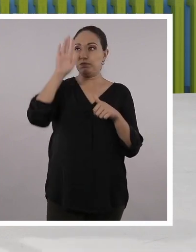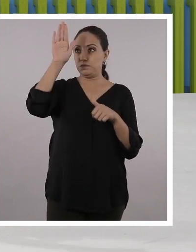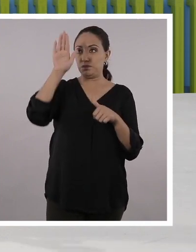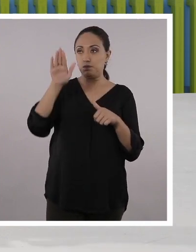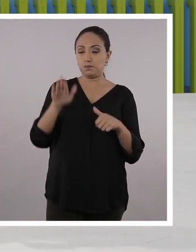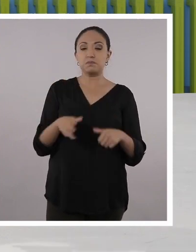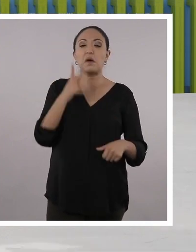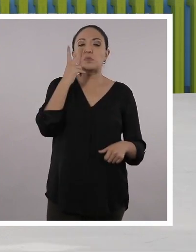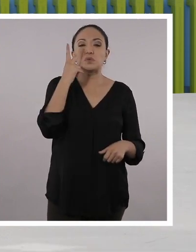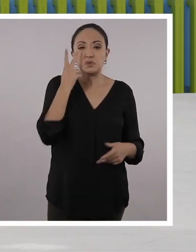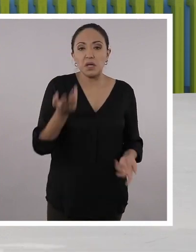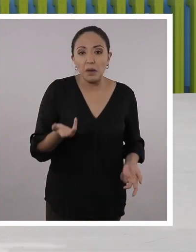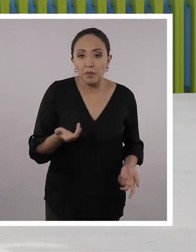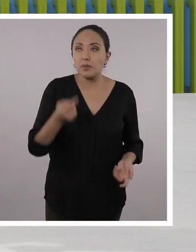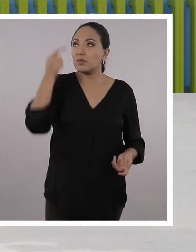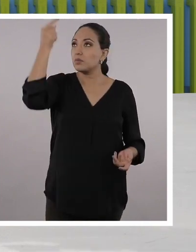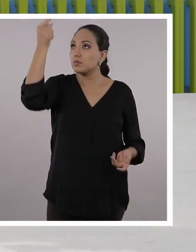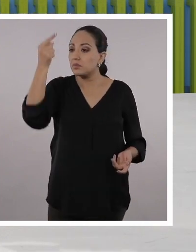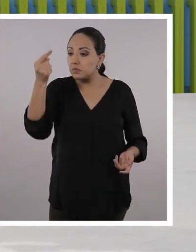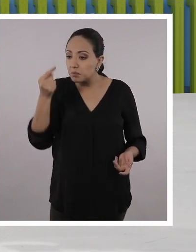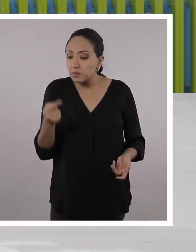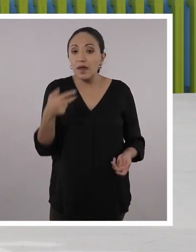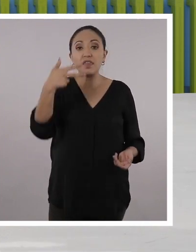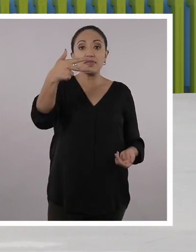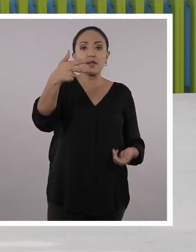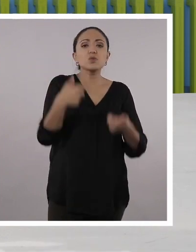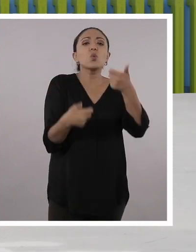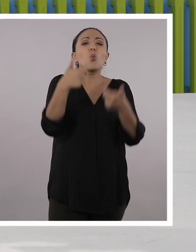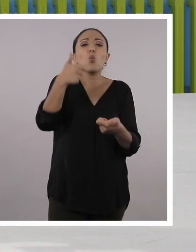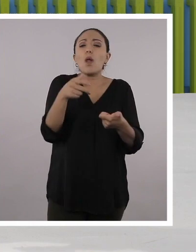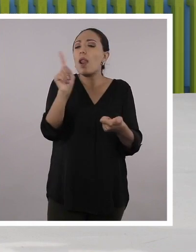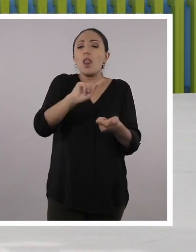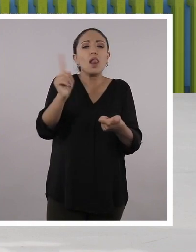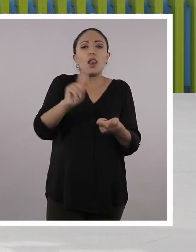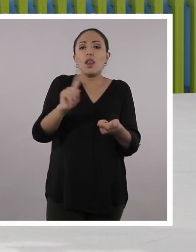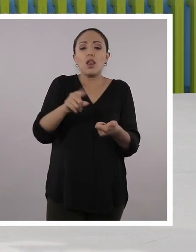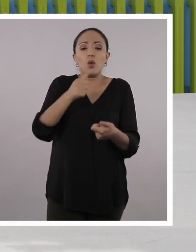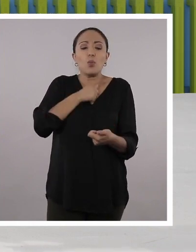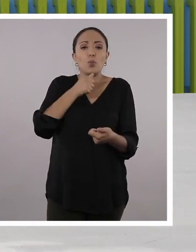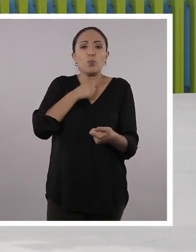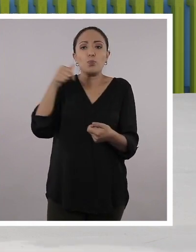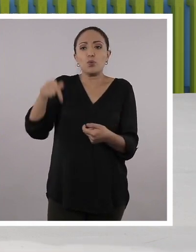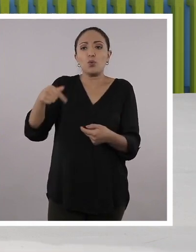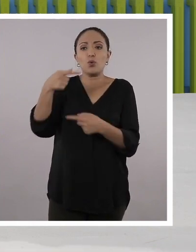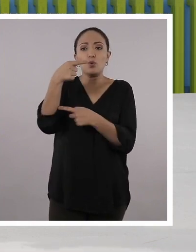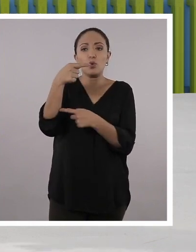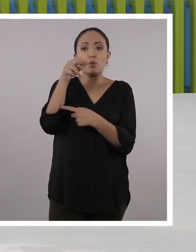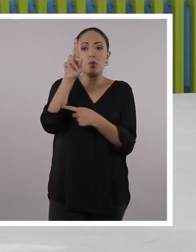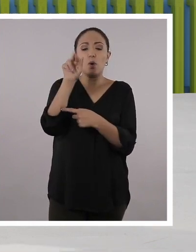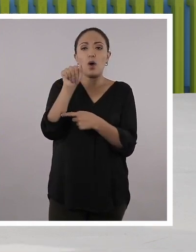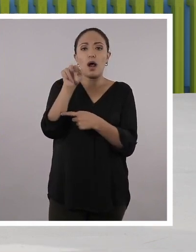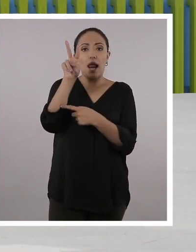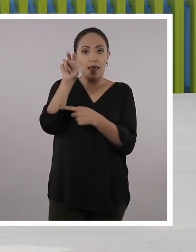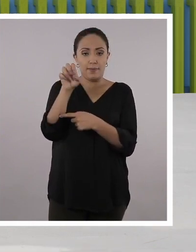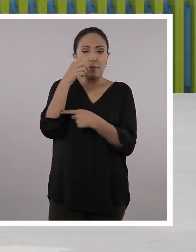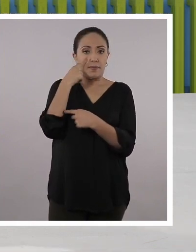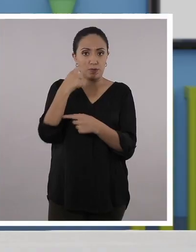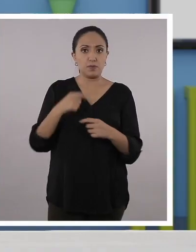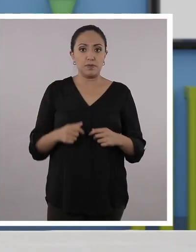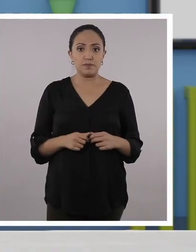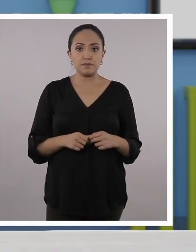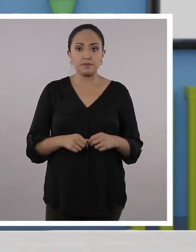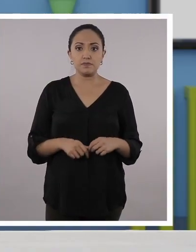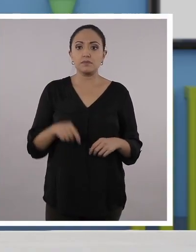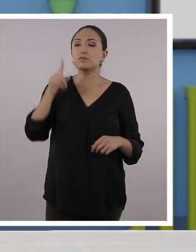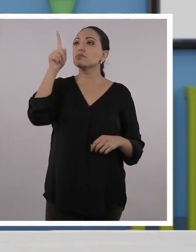de palabras. Ahora vamos a identificar de estas tres palabras ¿cuál no es una palabra grave? Vamos con la primera, profe. Vamos,